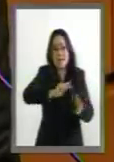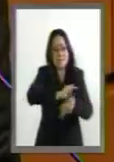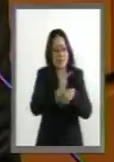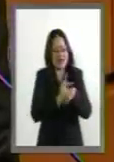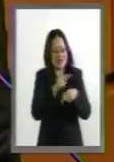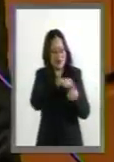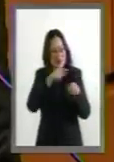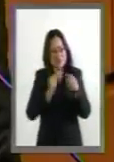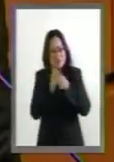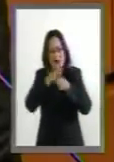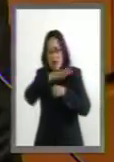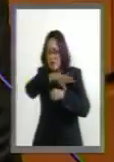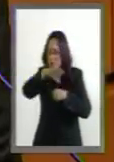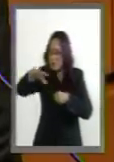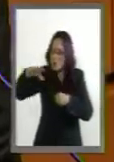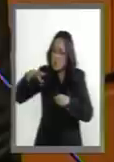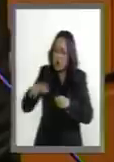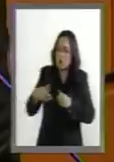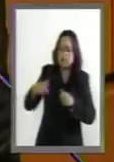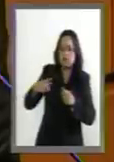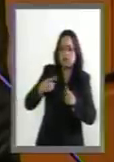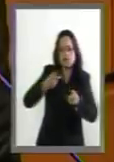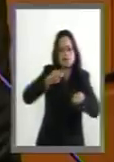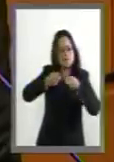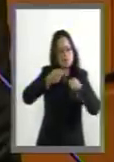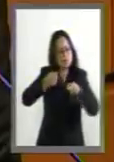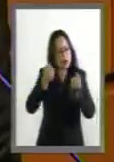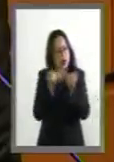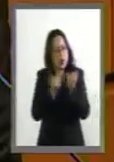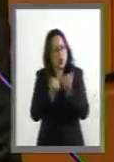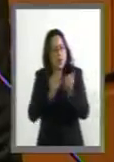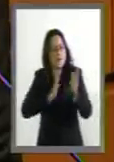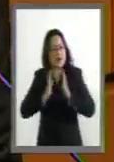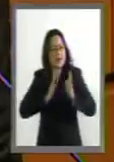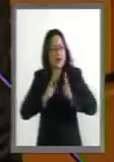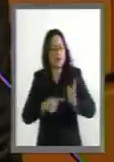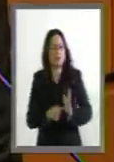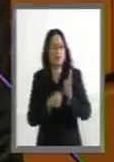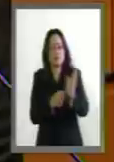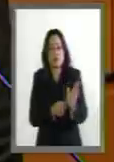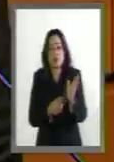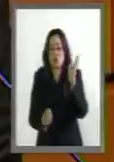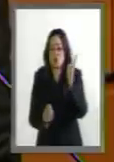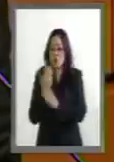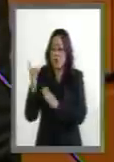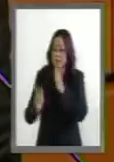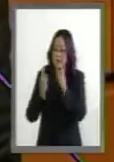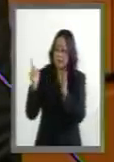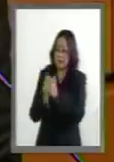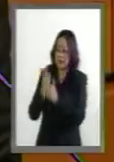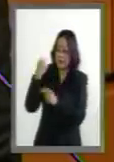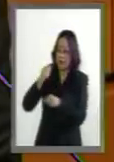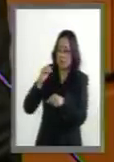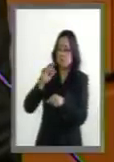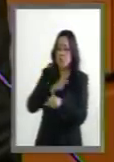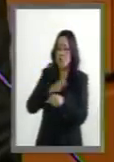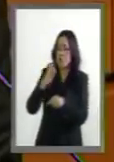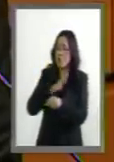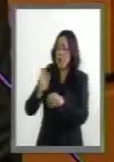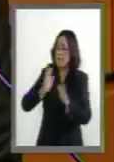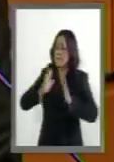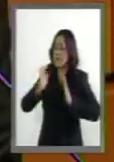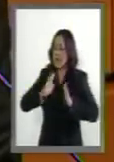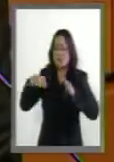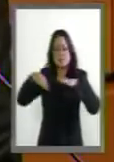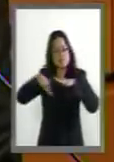Y sigue la militarización que ya están preparando, estableciendo nuevas leyes para permitir que el ejército